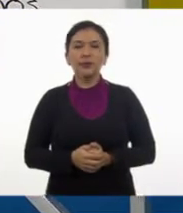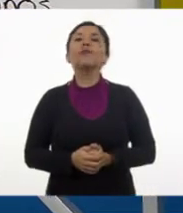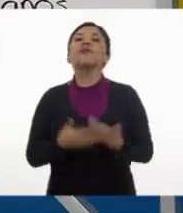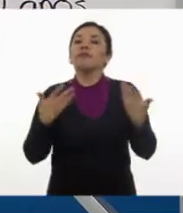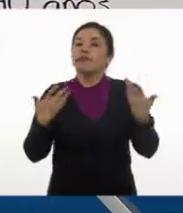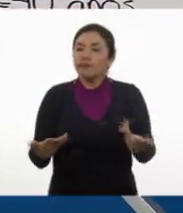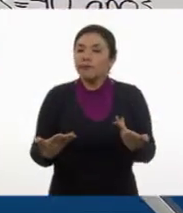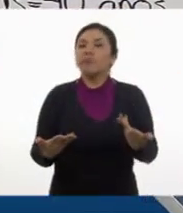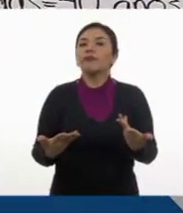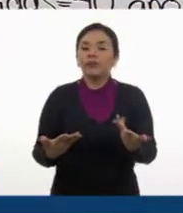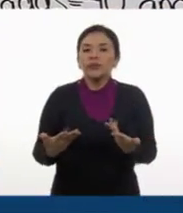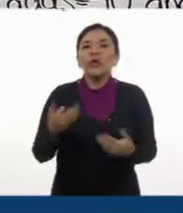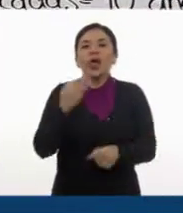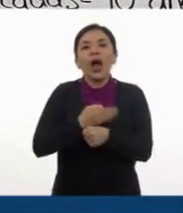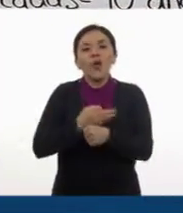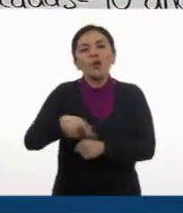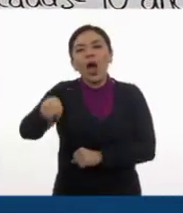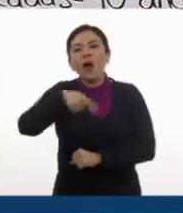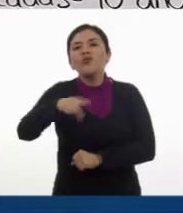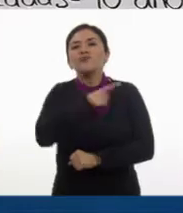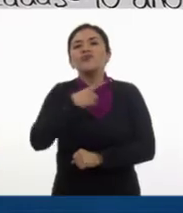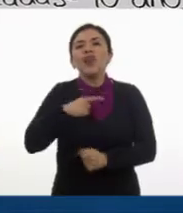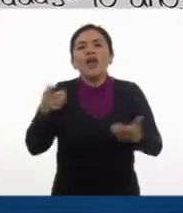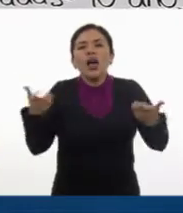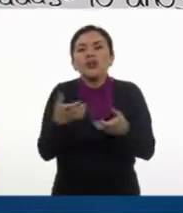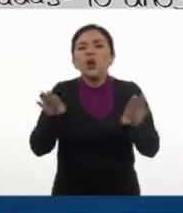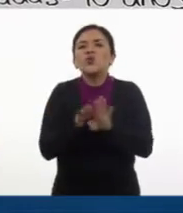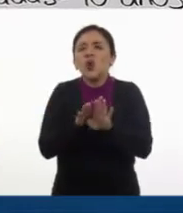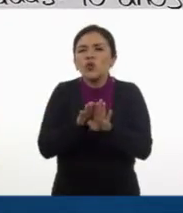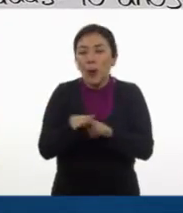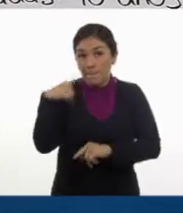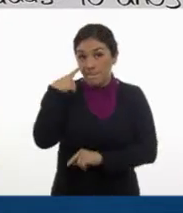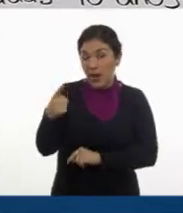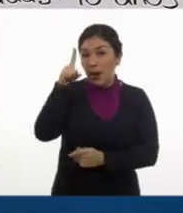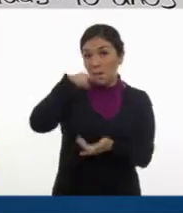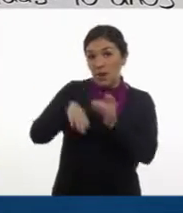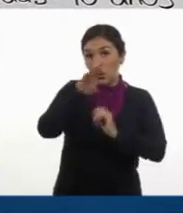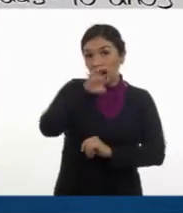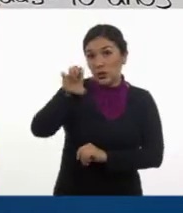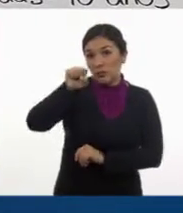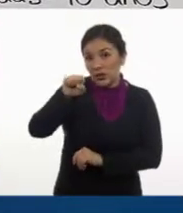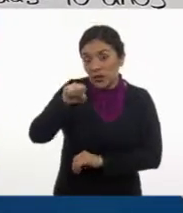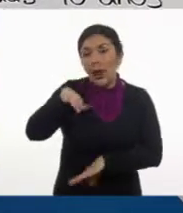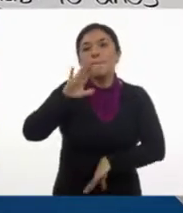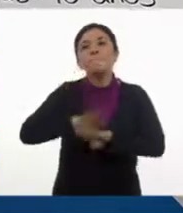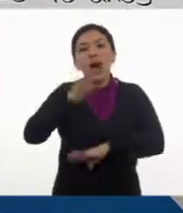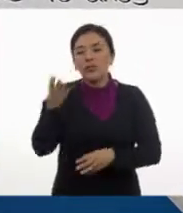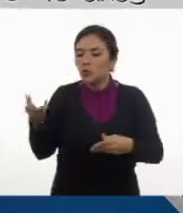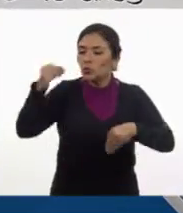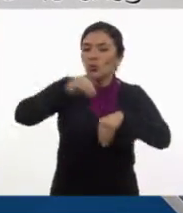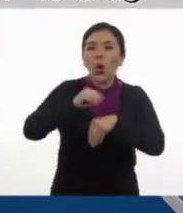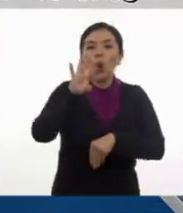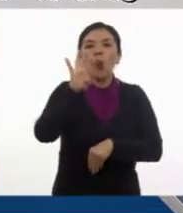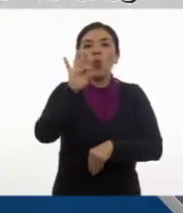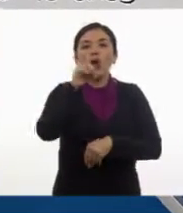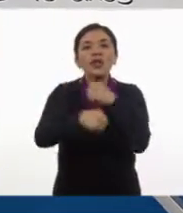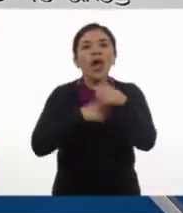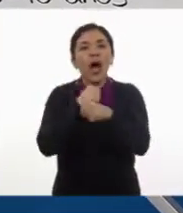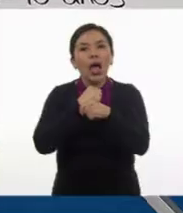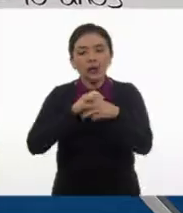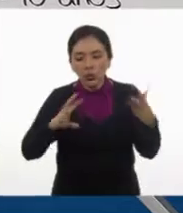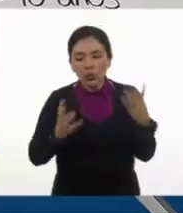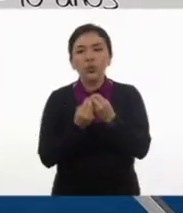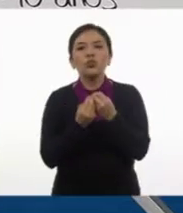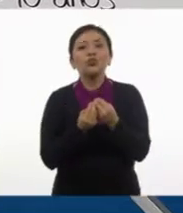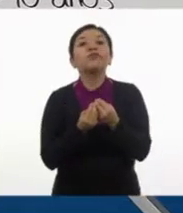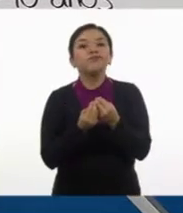Entonces, ¿qué tendríamos que hacer, Tom? ¿Cómo le hiciste? Mil novecientos sesenta, ¿más cuántos años? Más cuarenta años.